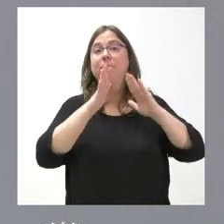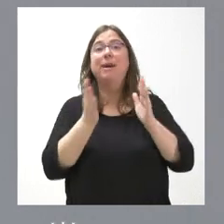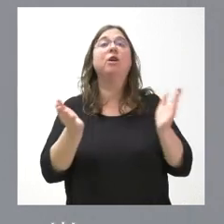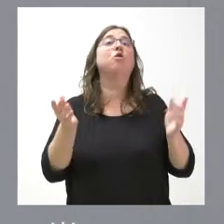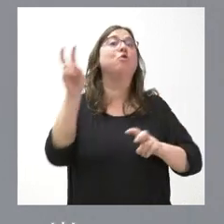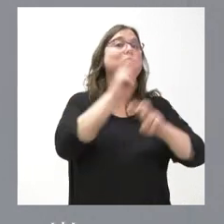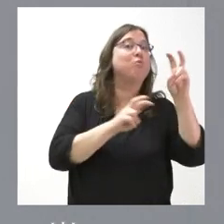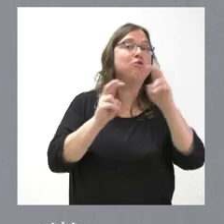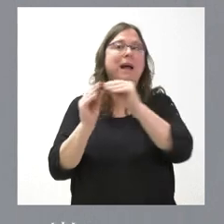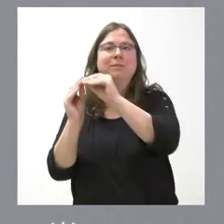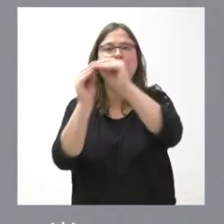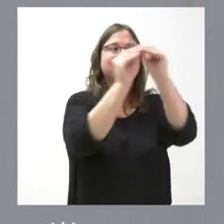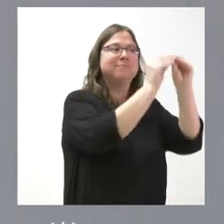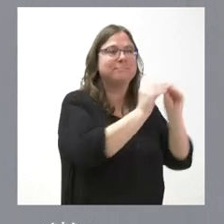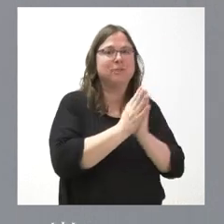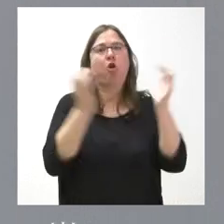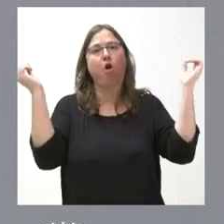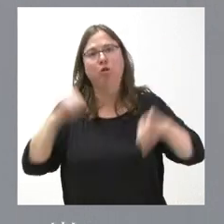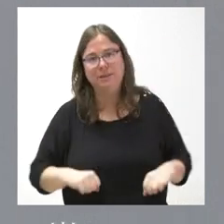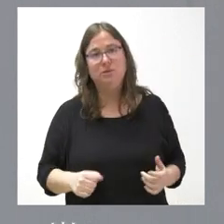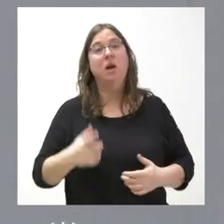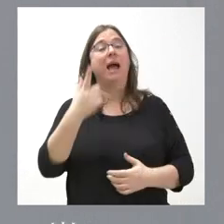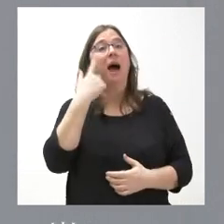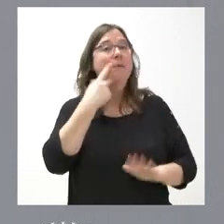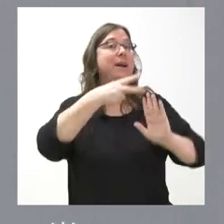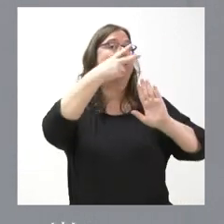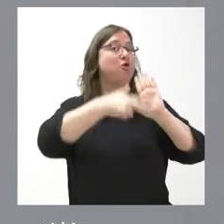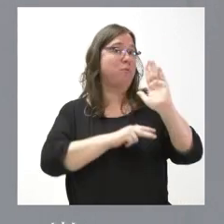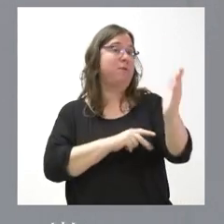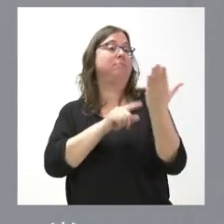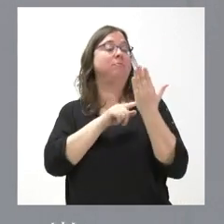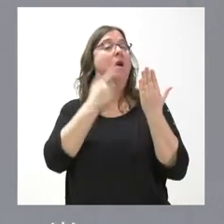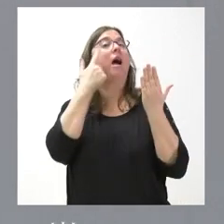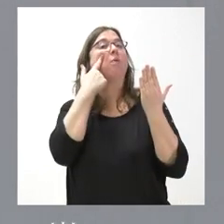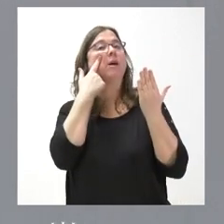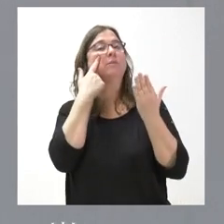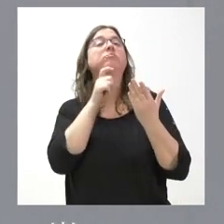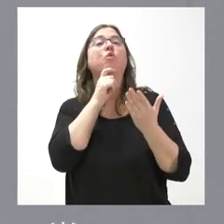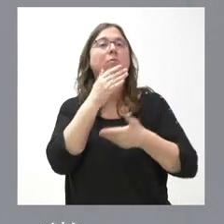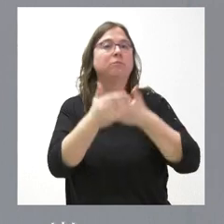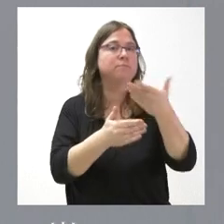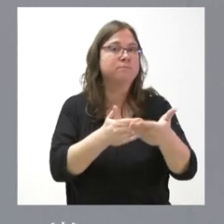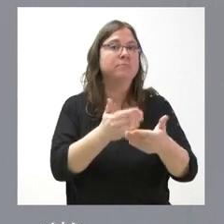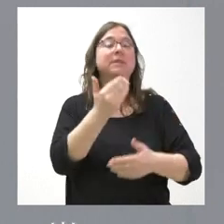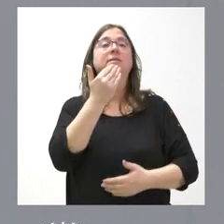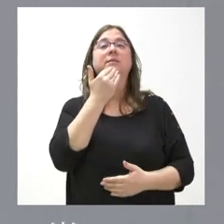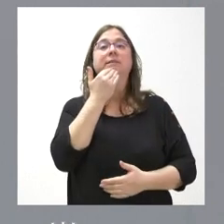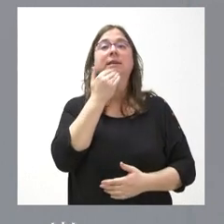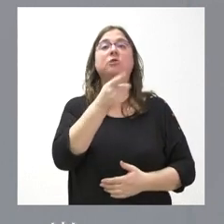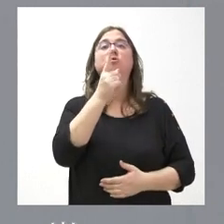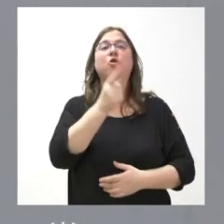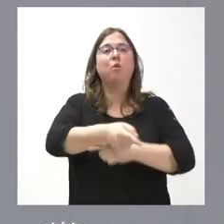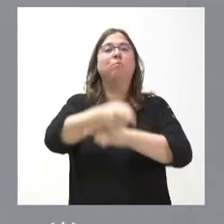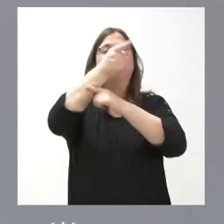hacerlo buscando el máximo nivel de consenso y de acuerdo. Vamos a ver si esta norma que se nos plantea va en esa dirección o va en la dirección simplemente de las